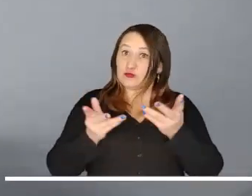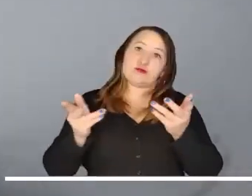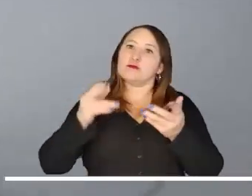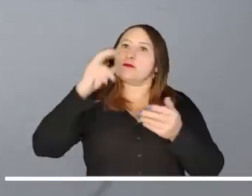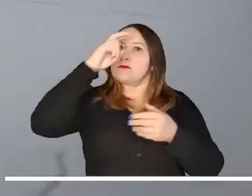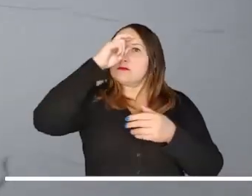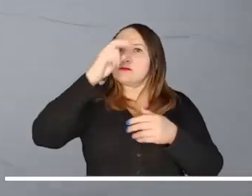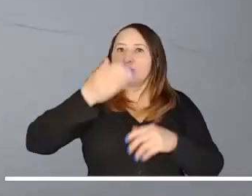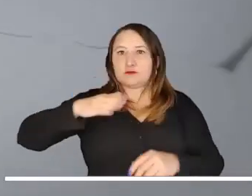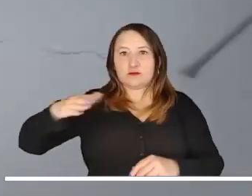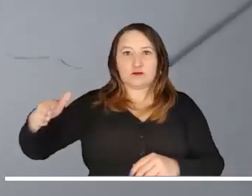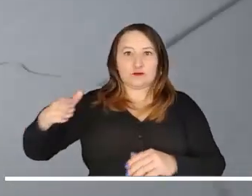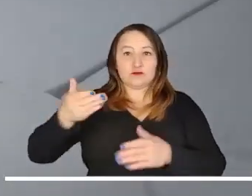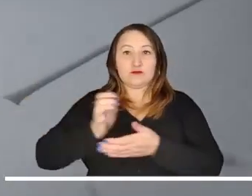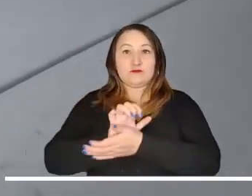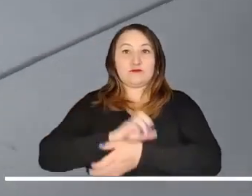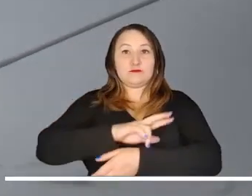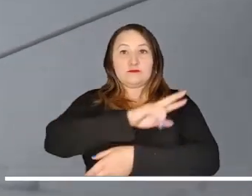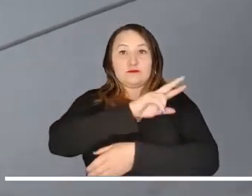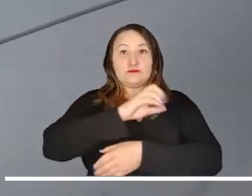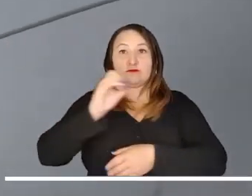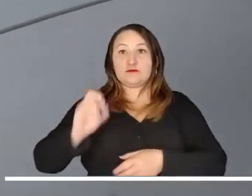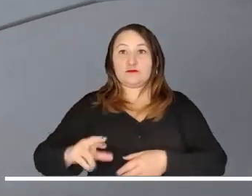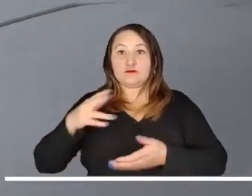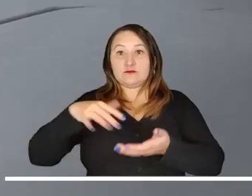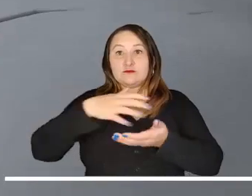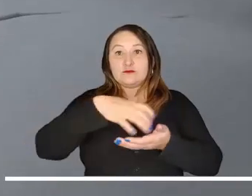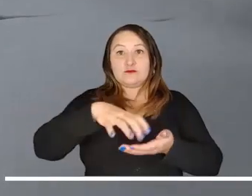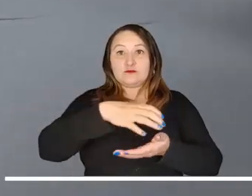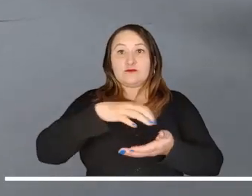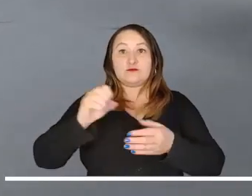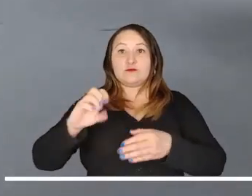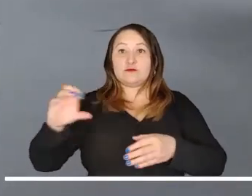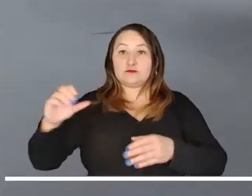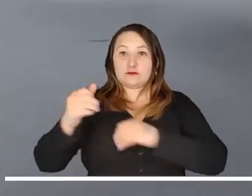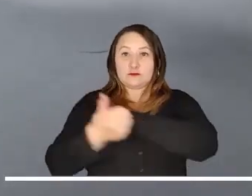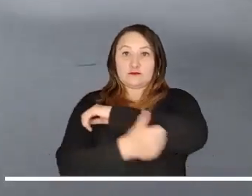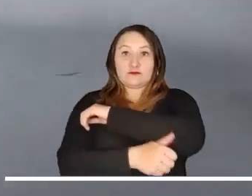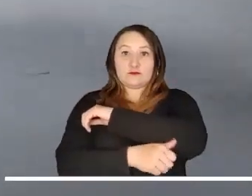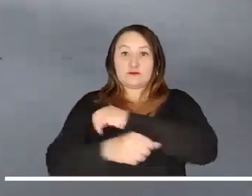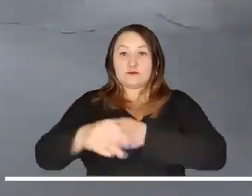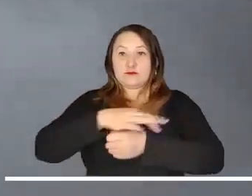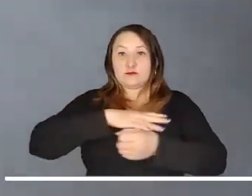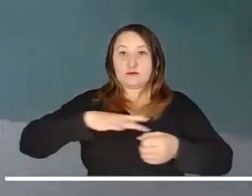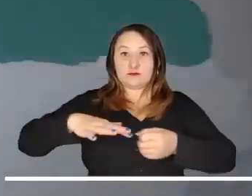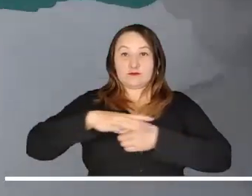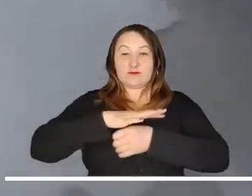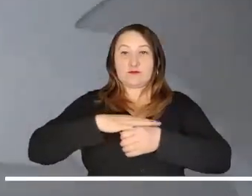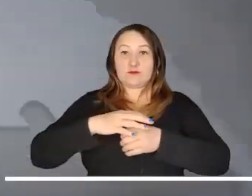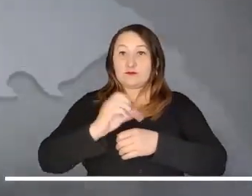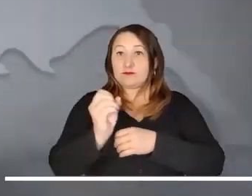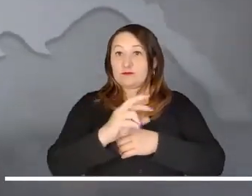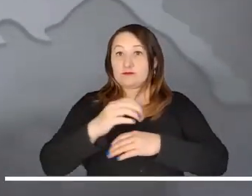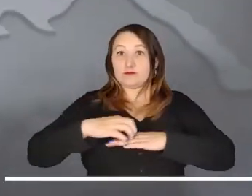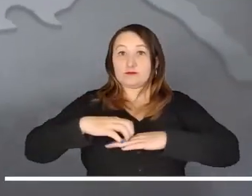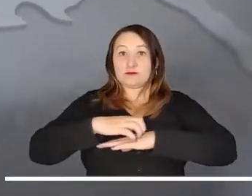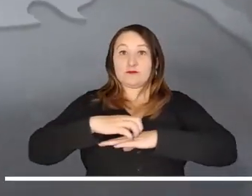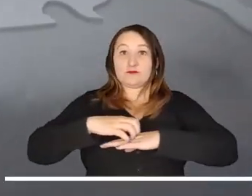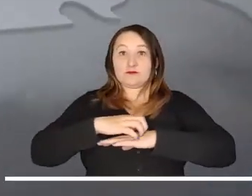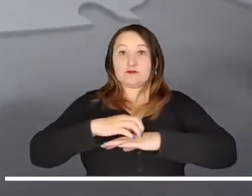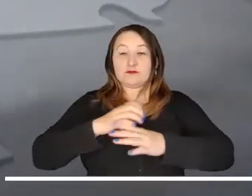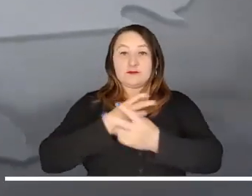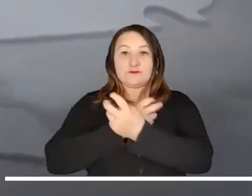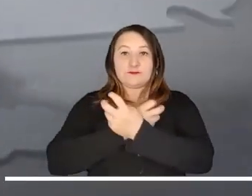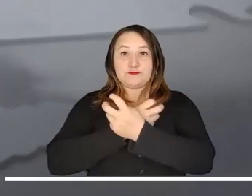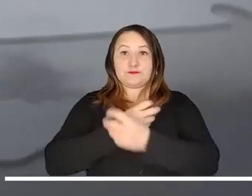Antioquia, Eje Cafetero, sur de Santander, occidente de Boyacá, Cundinamarca y el oriente de Tolima y de Lila.